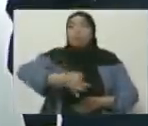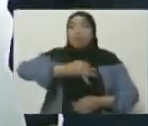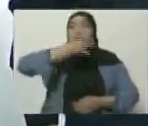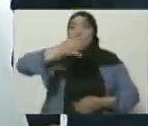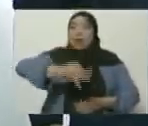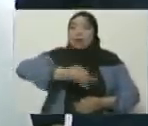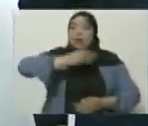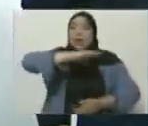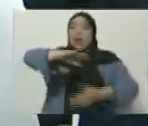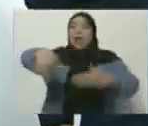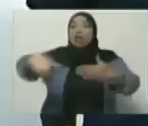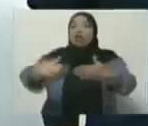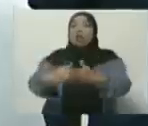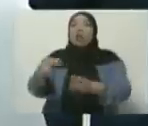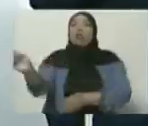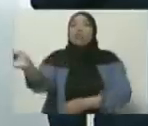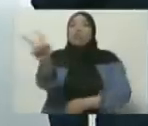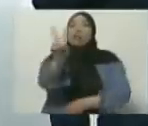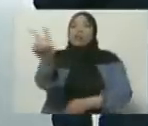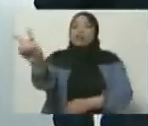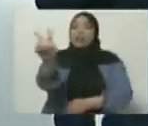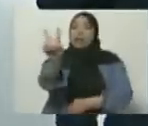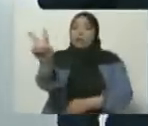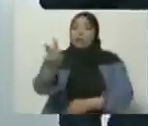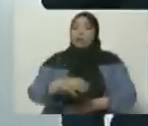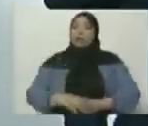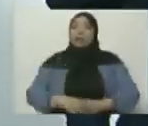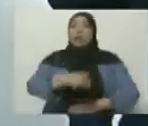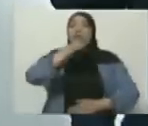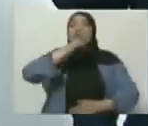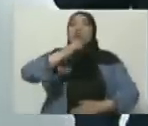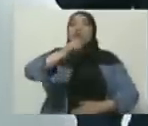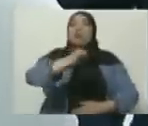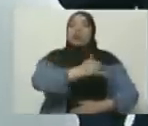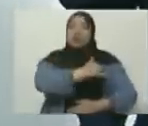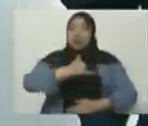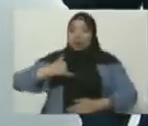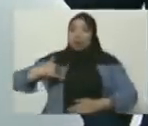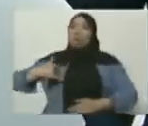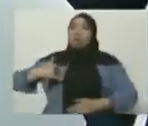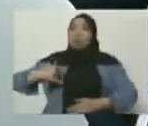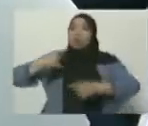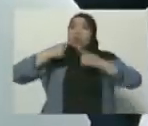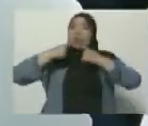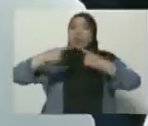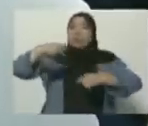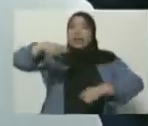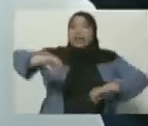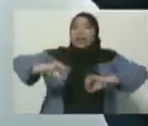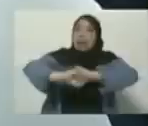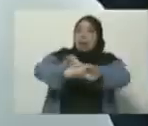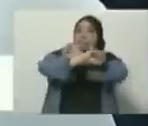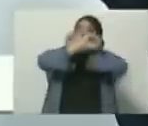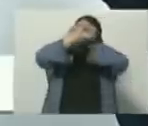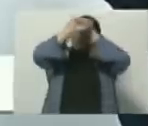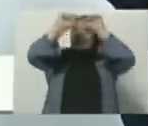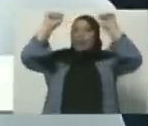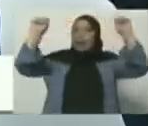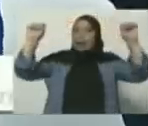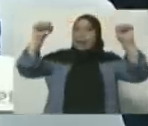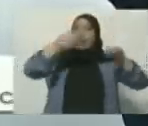Venezuela. Queríamos informar que en la mañana de hoy el presidente